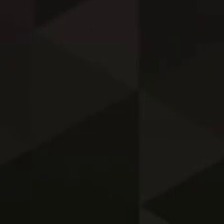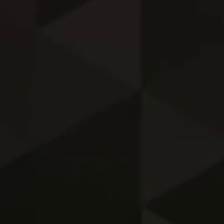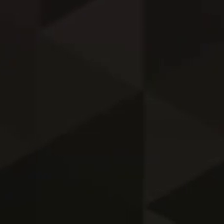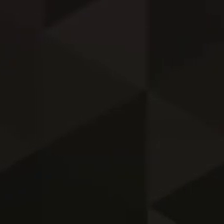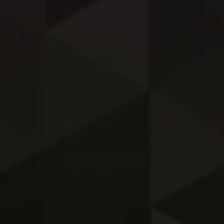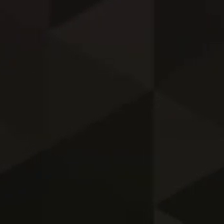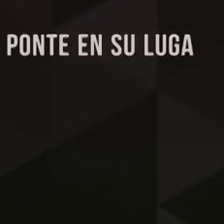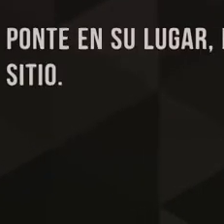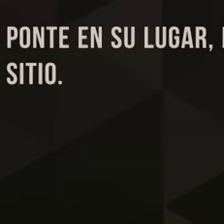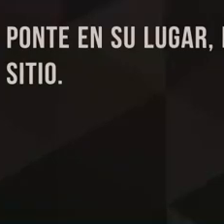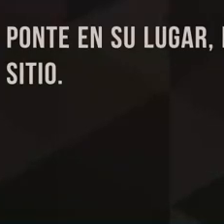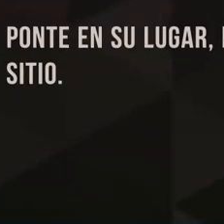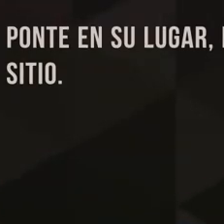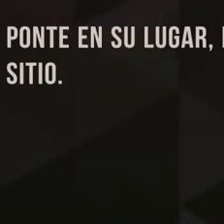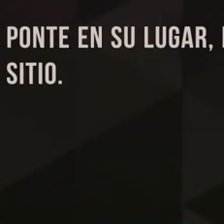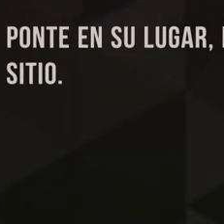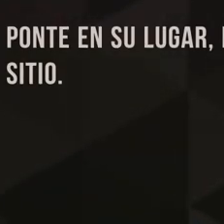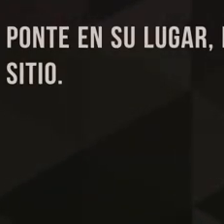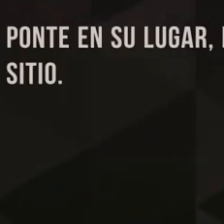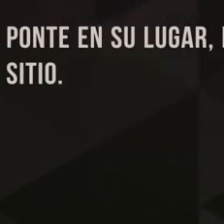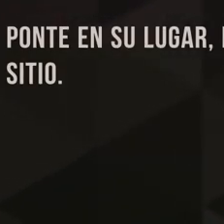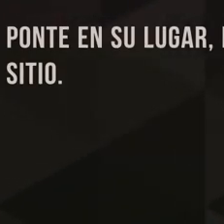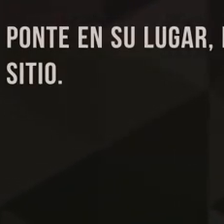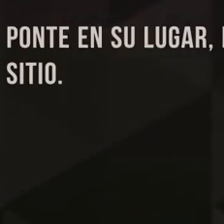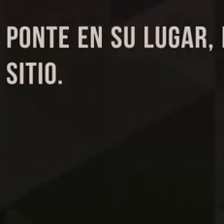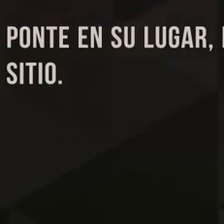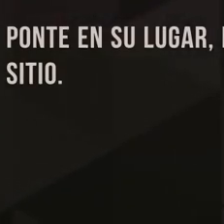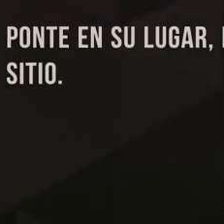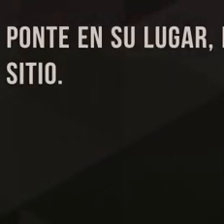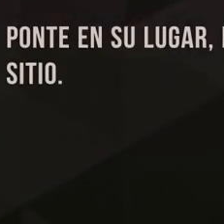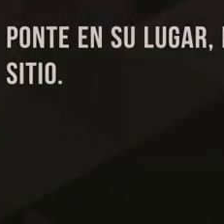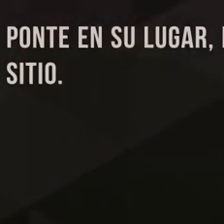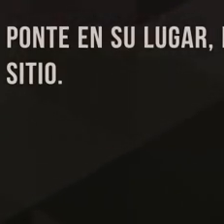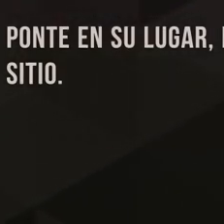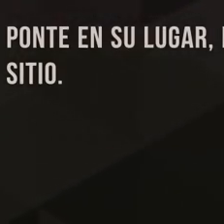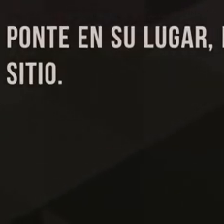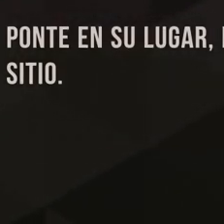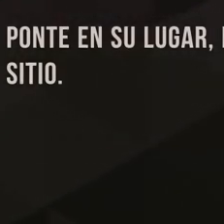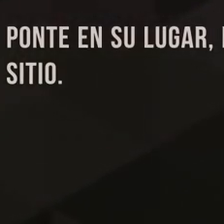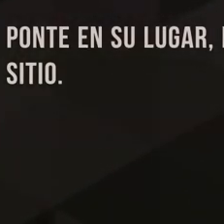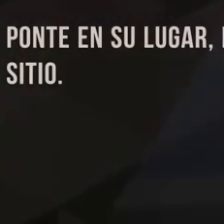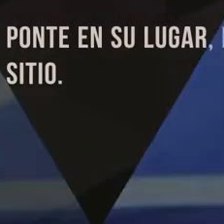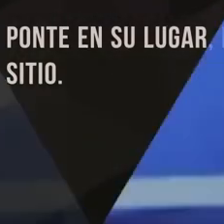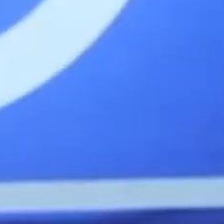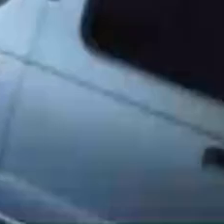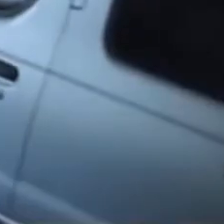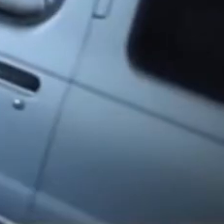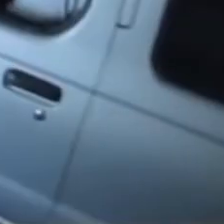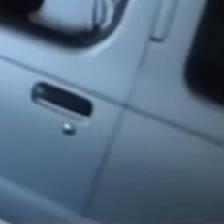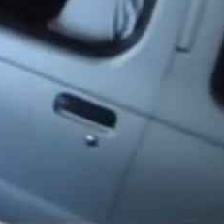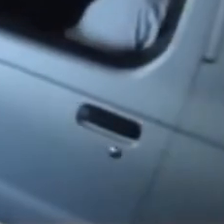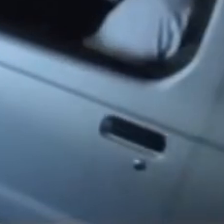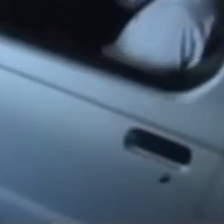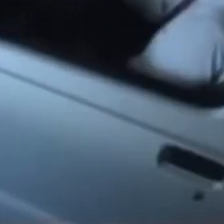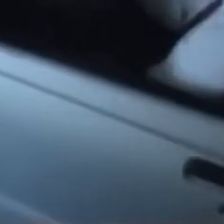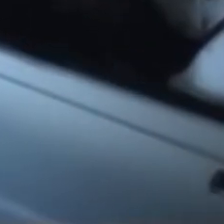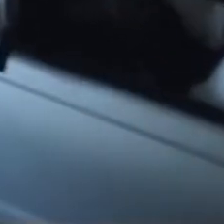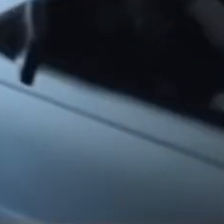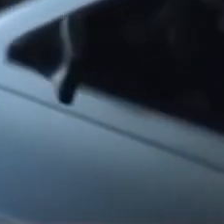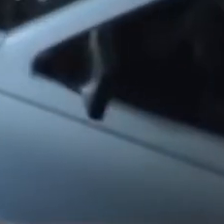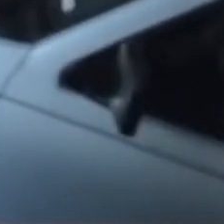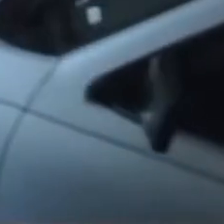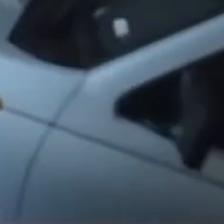Recuerda, existen parqueaderos de uso exclusivo para personas con discapacidad. Ponte en su lugar, no en su sitio.